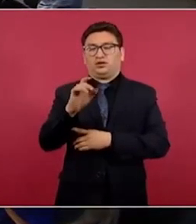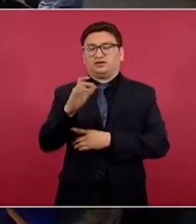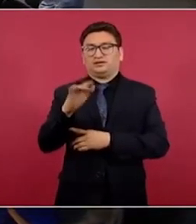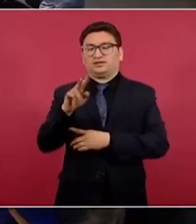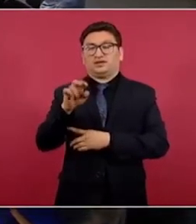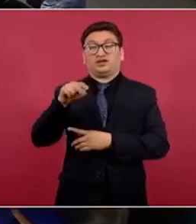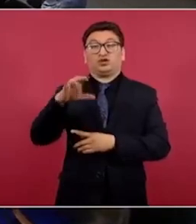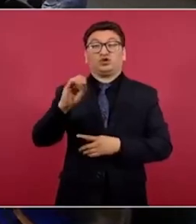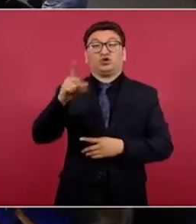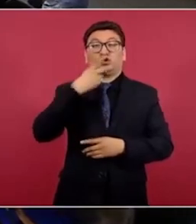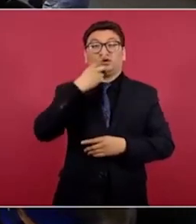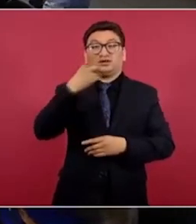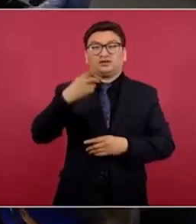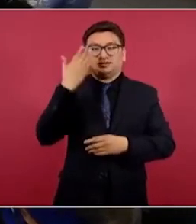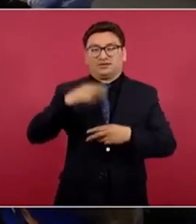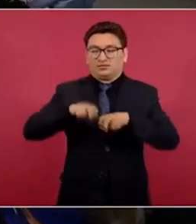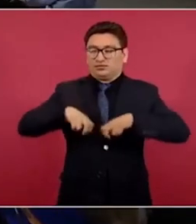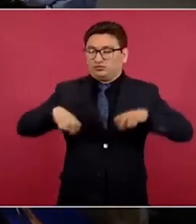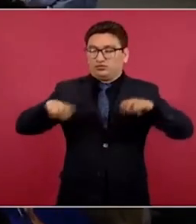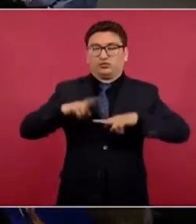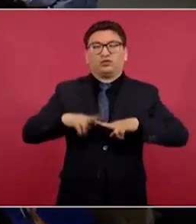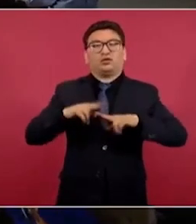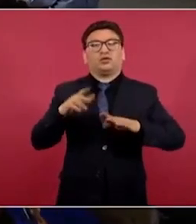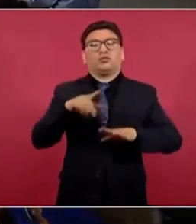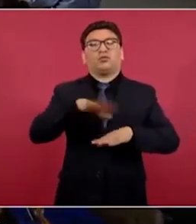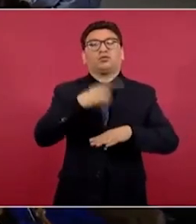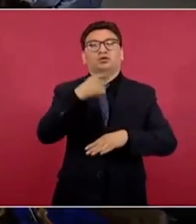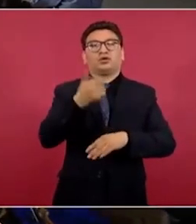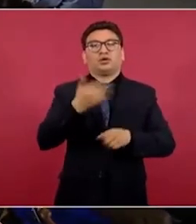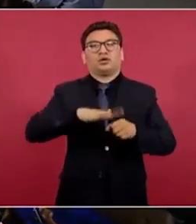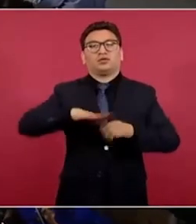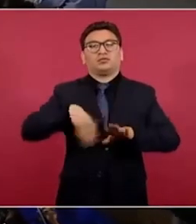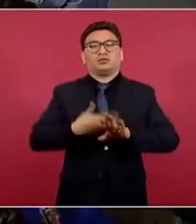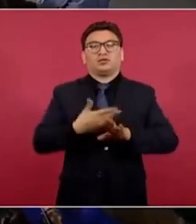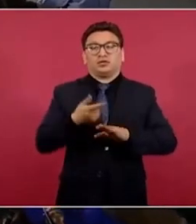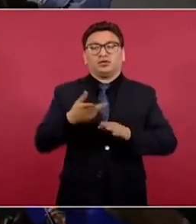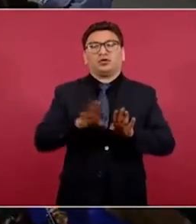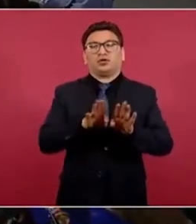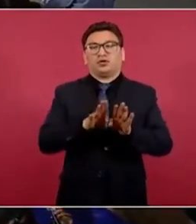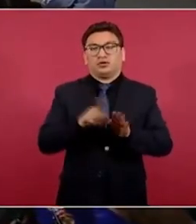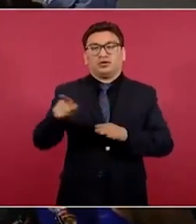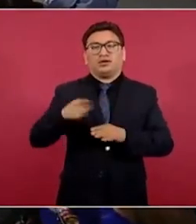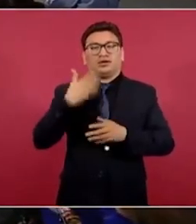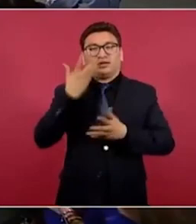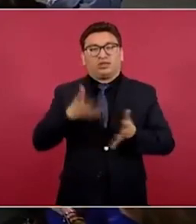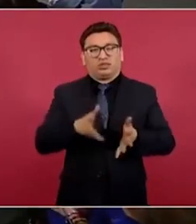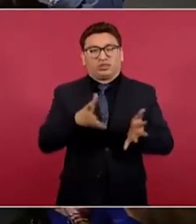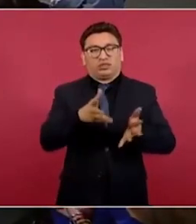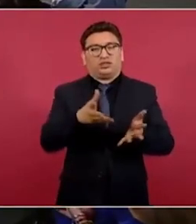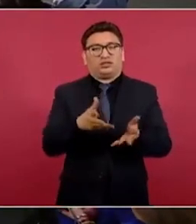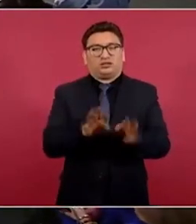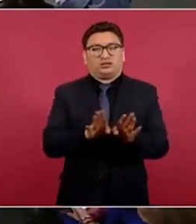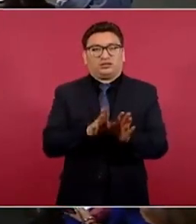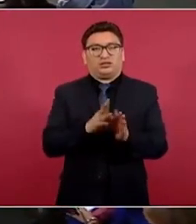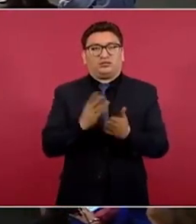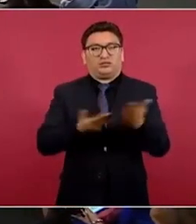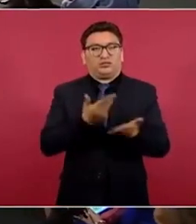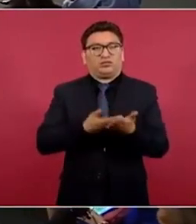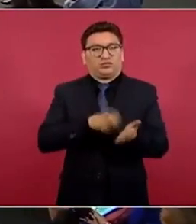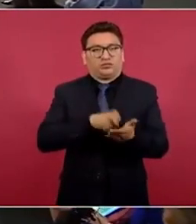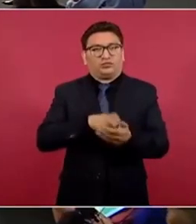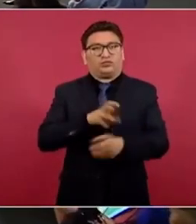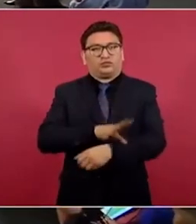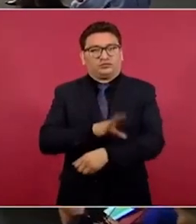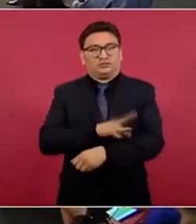en una de las bancadas opositoras a su administración para influir en esta reforma, en esta